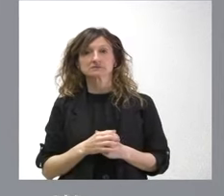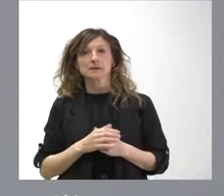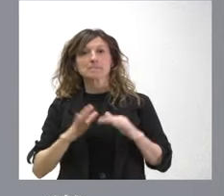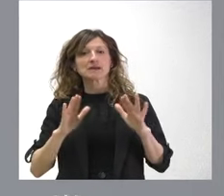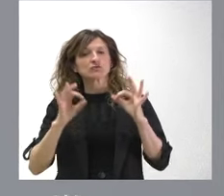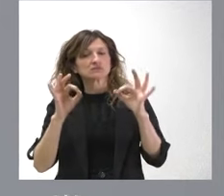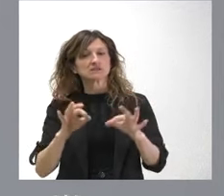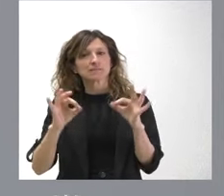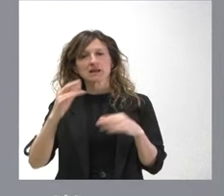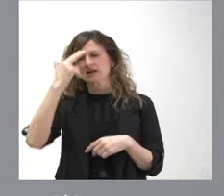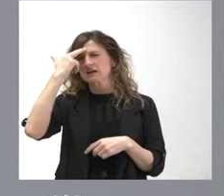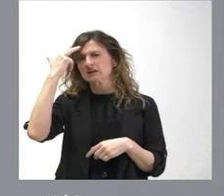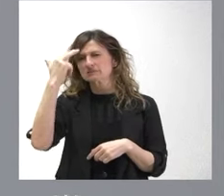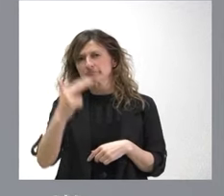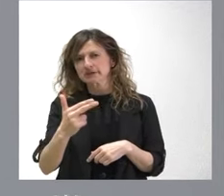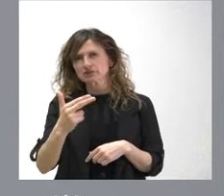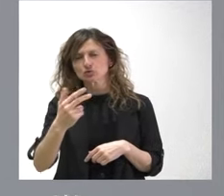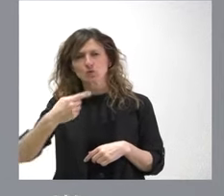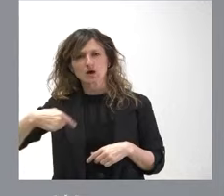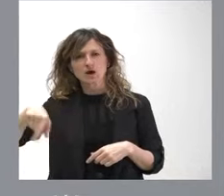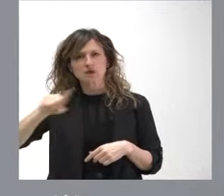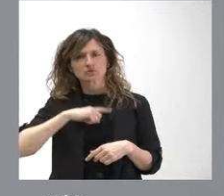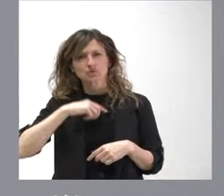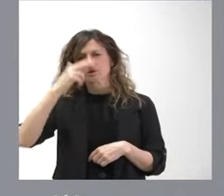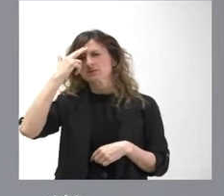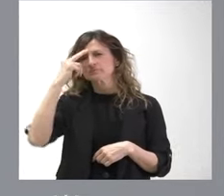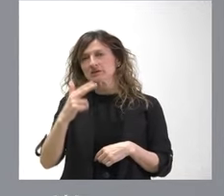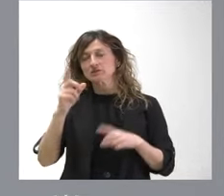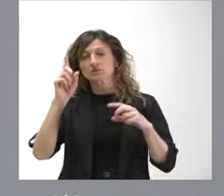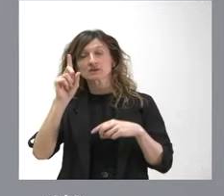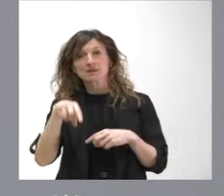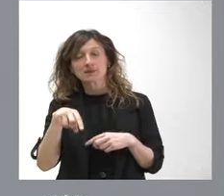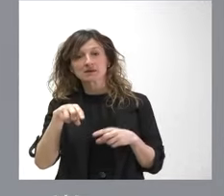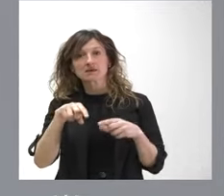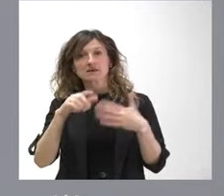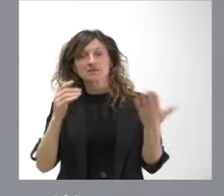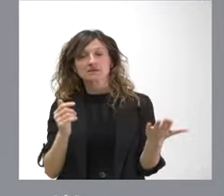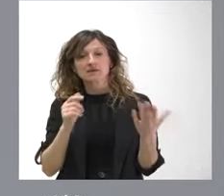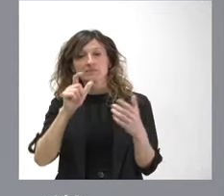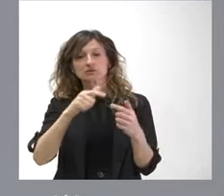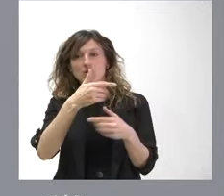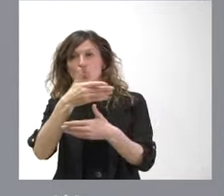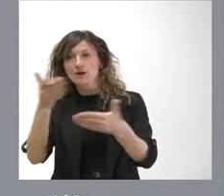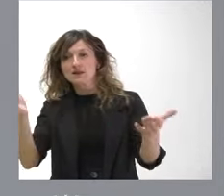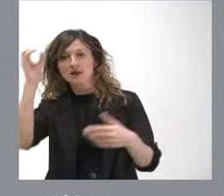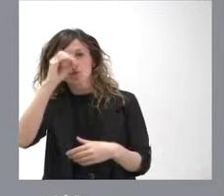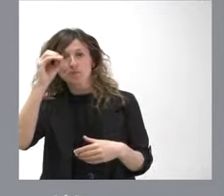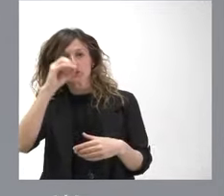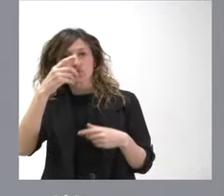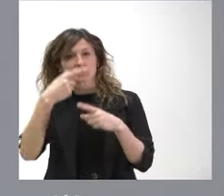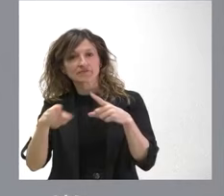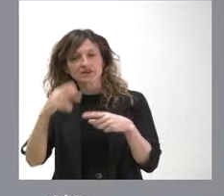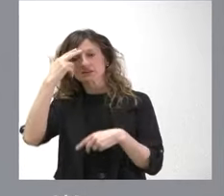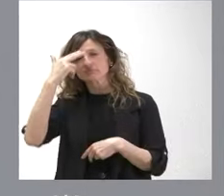se haga desde el respeto y siempre que se haga también desde la consideración a la forma que tenga cualquier otro ciudadano de nuestra comunidad